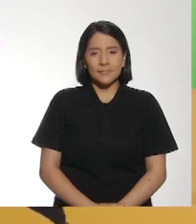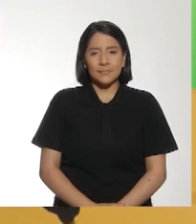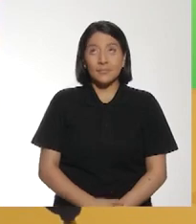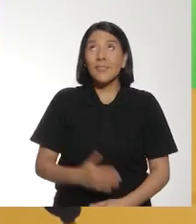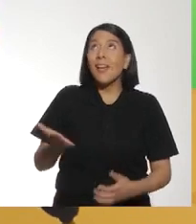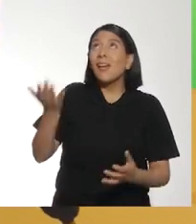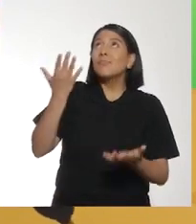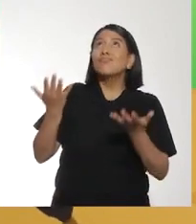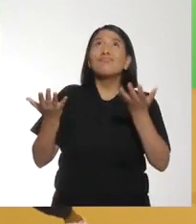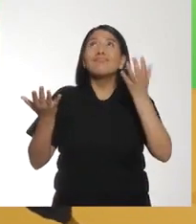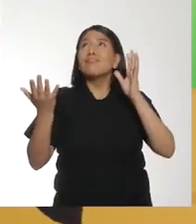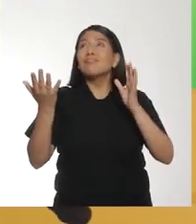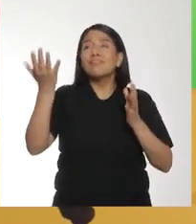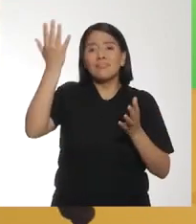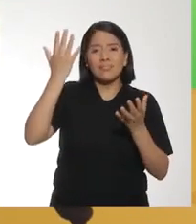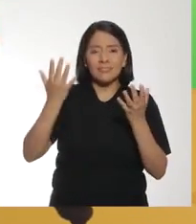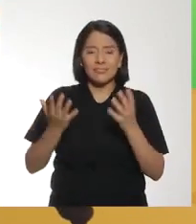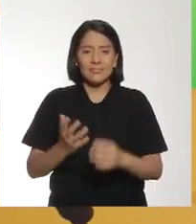¡Date!